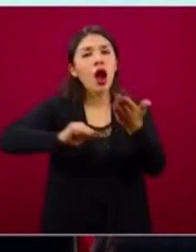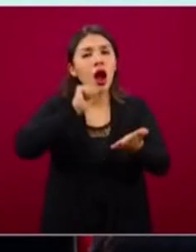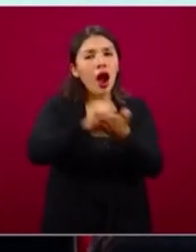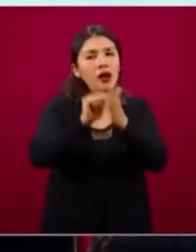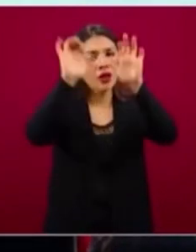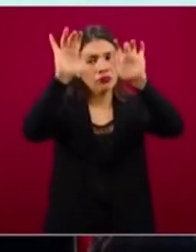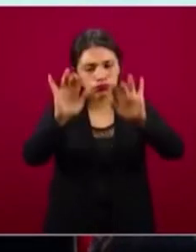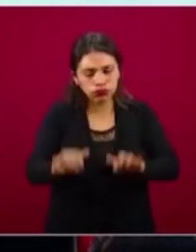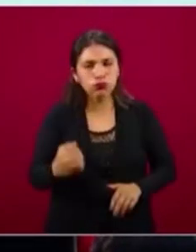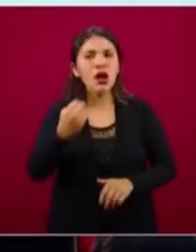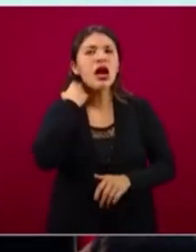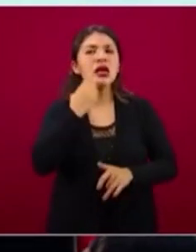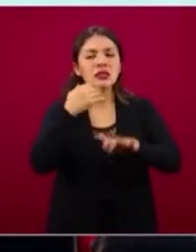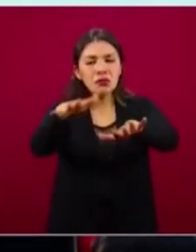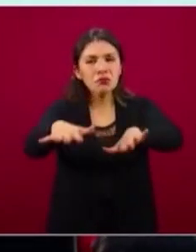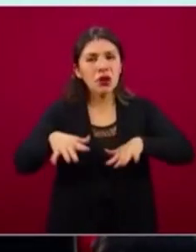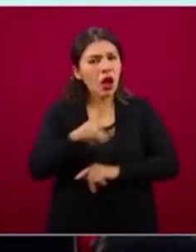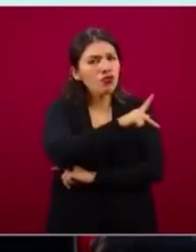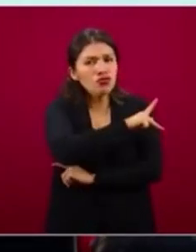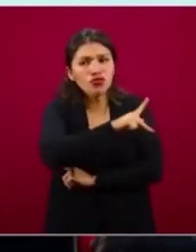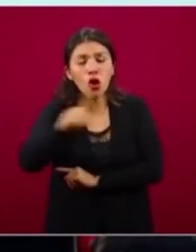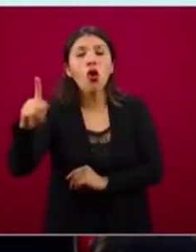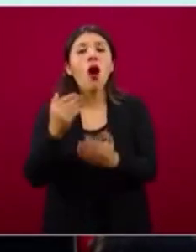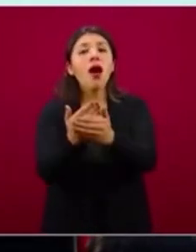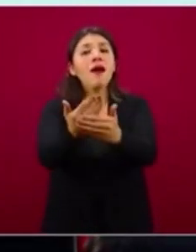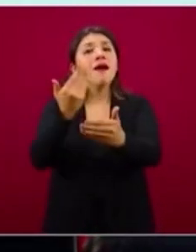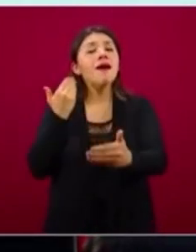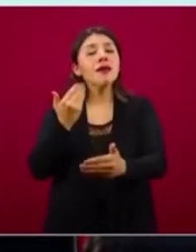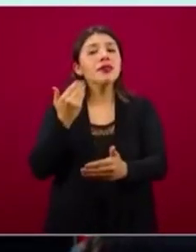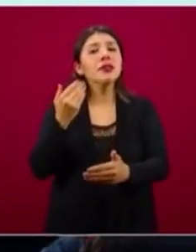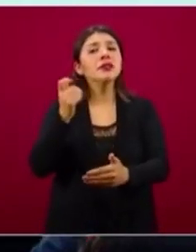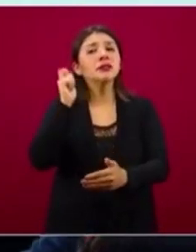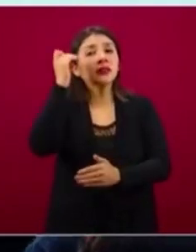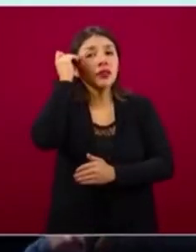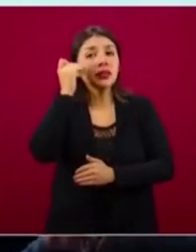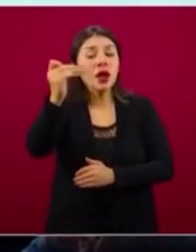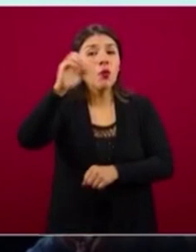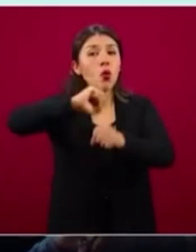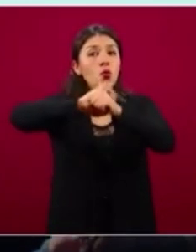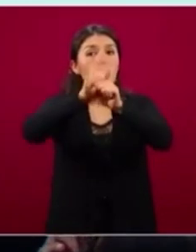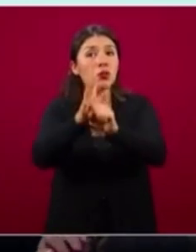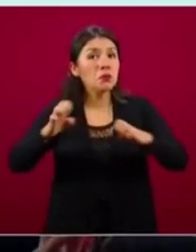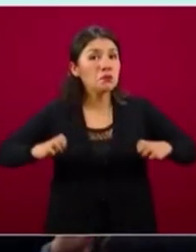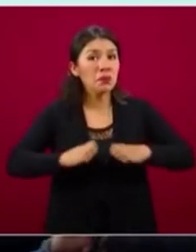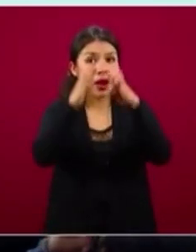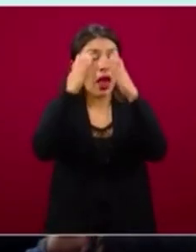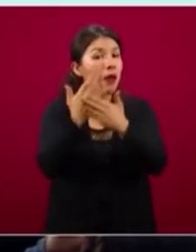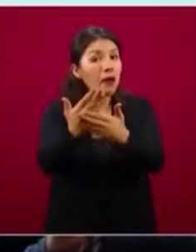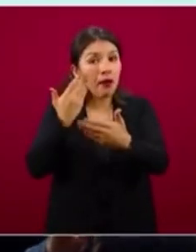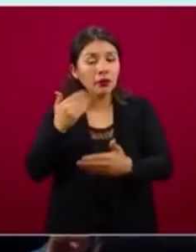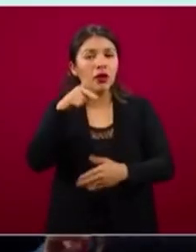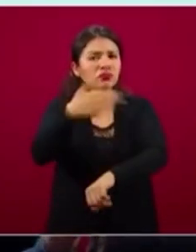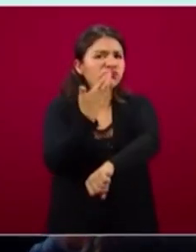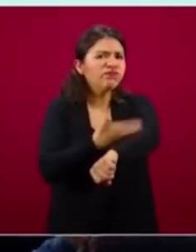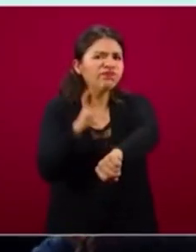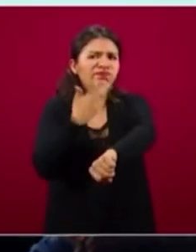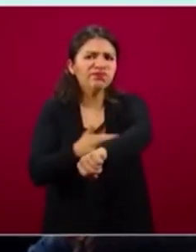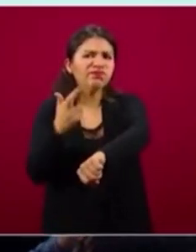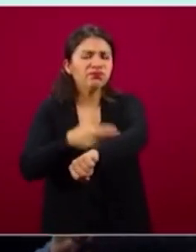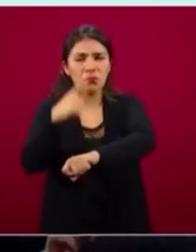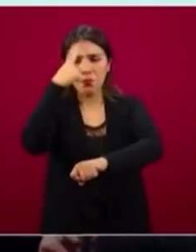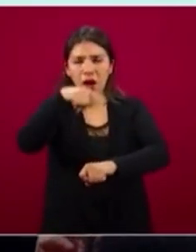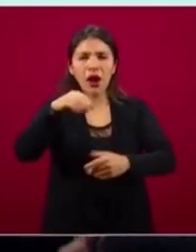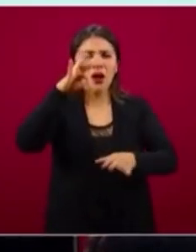asamblea, todos estos fueron antes del periodo de la contingencia y se llevaron a cabo estos procesos